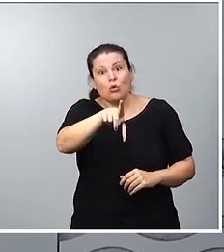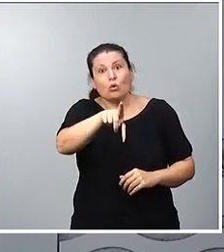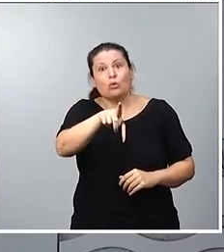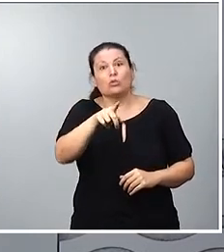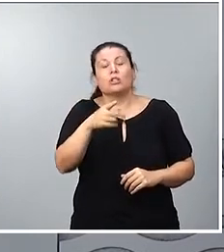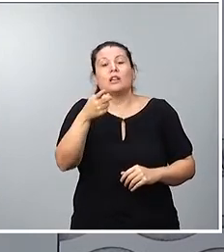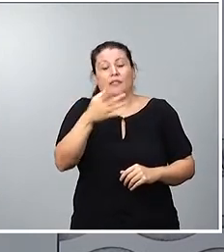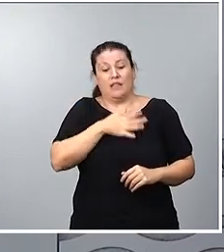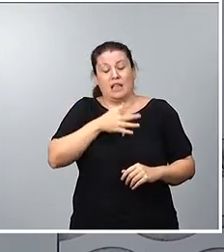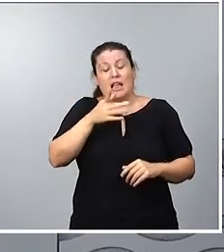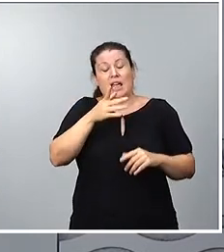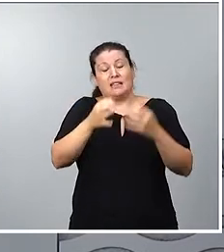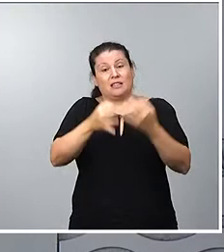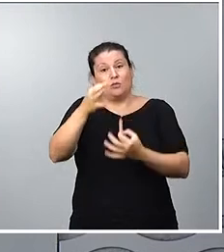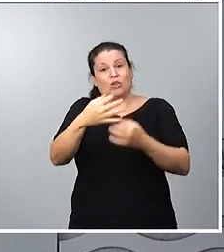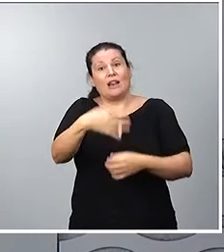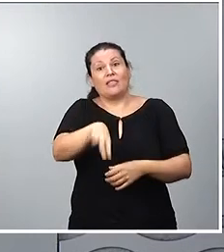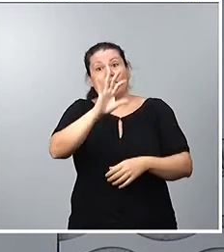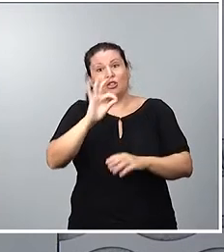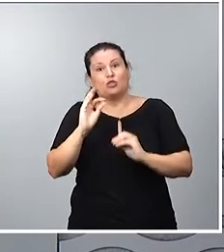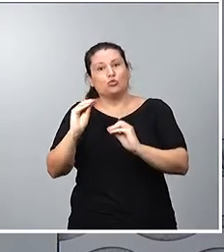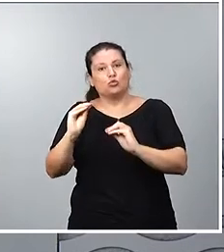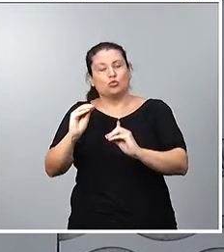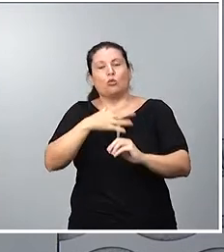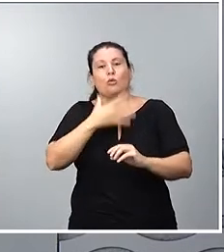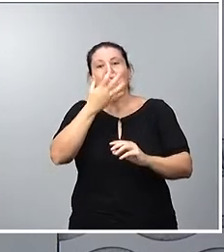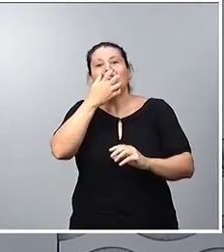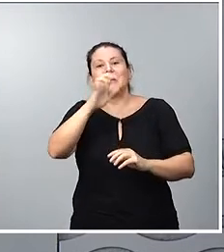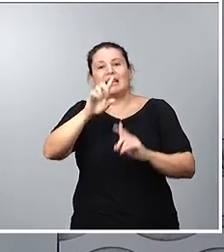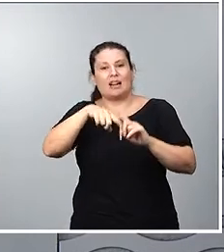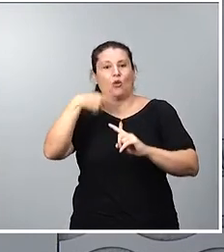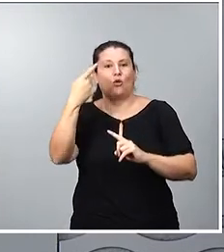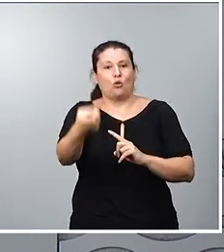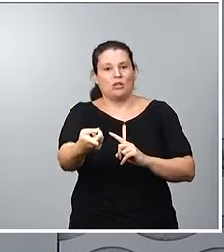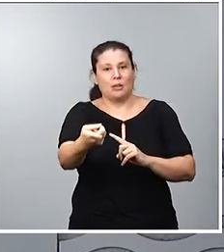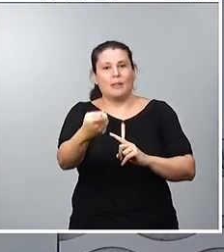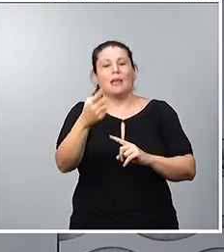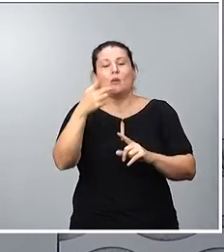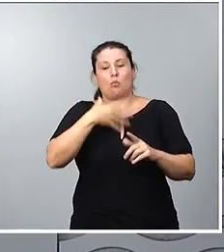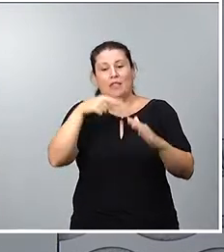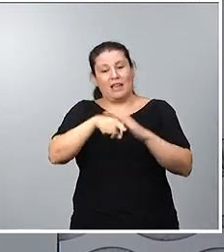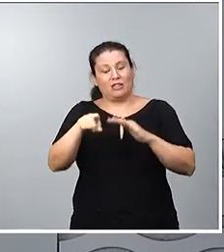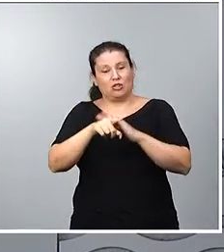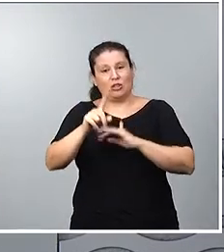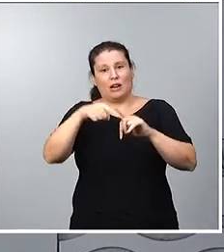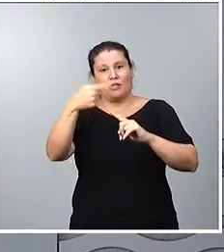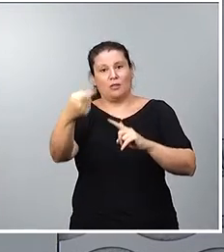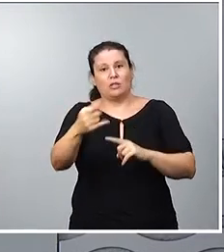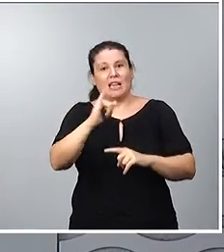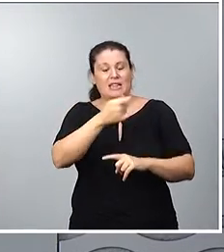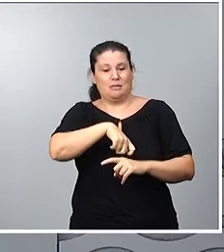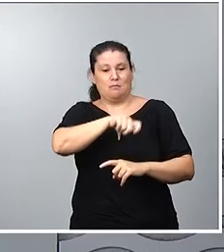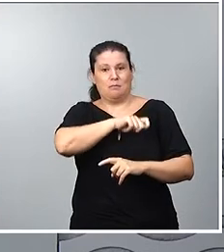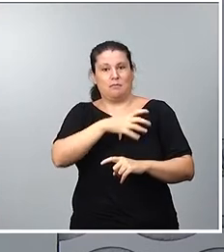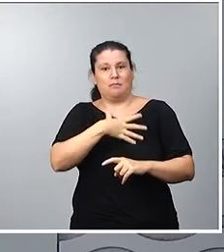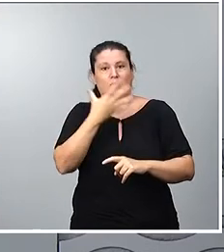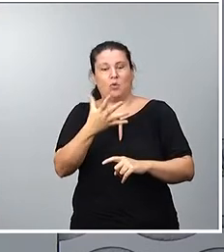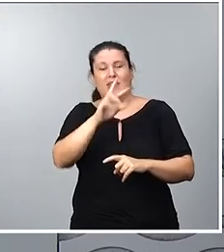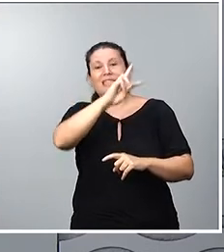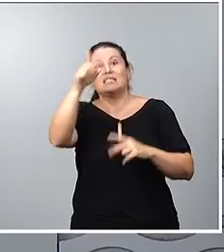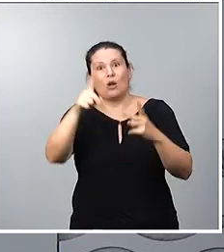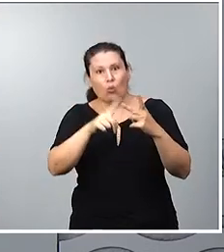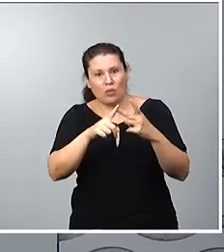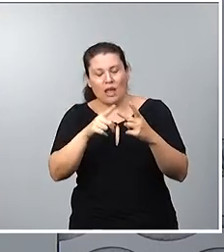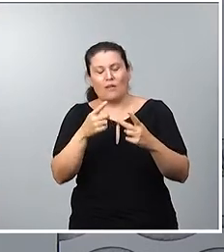cualquier decisión del tribunal es recurrible, en España reconocemos como un derecho una segunda instancia judicial,